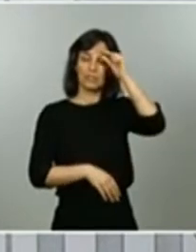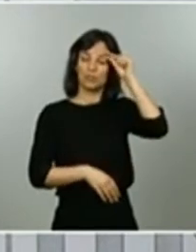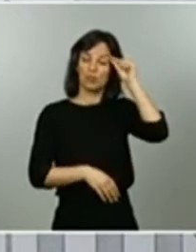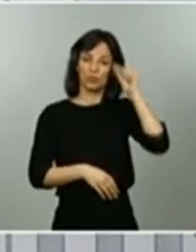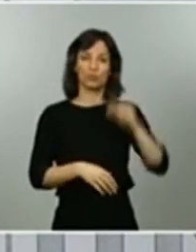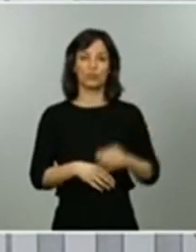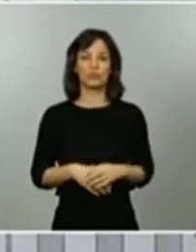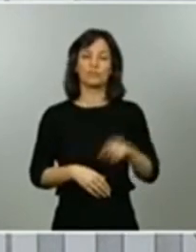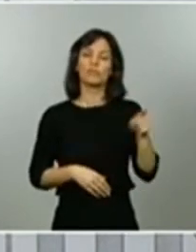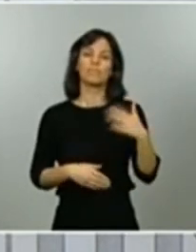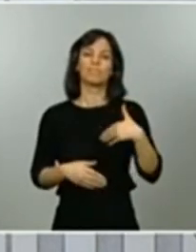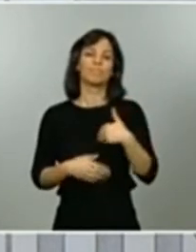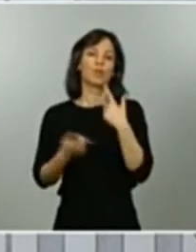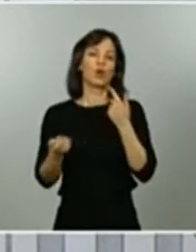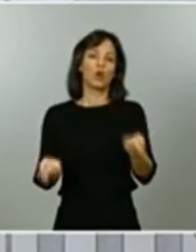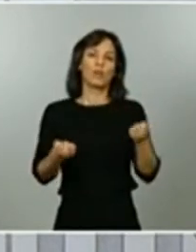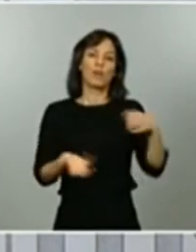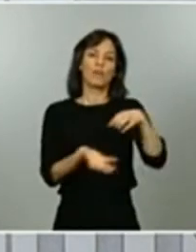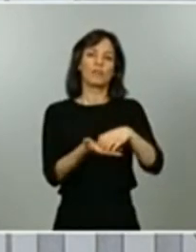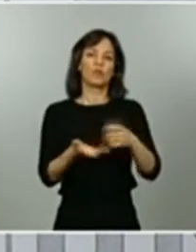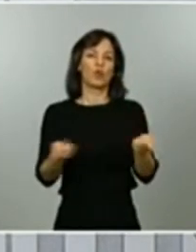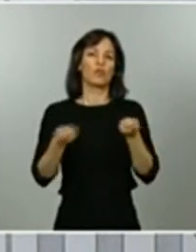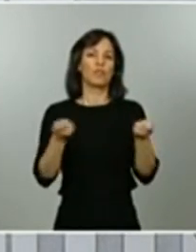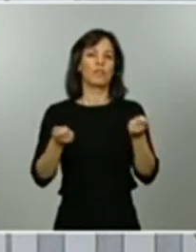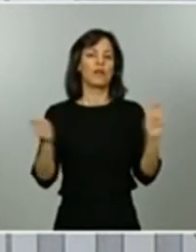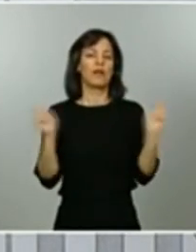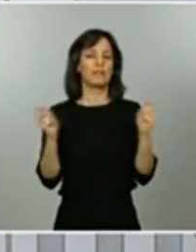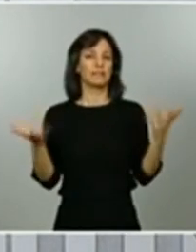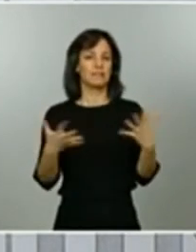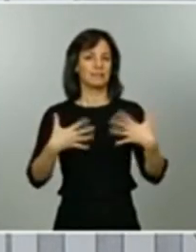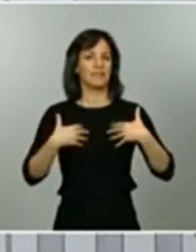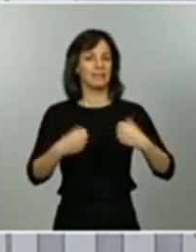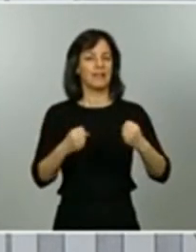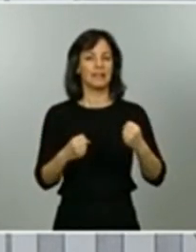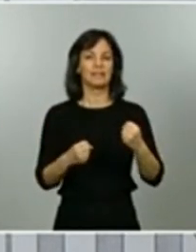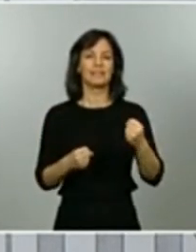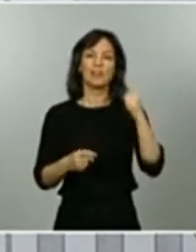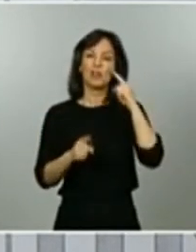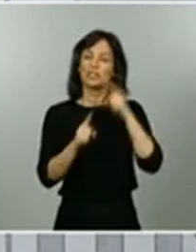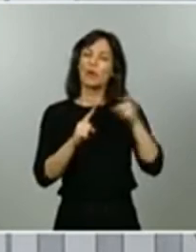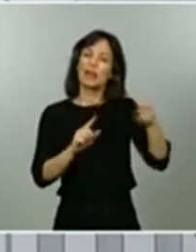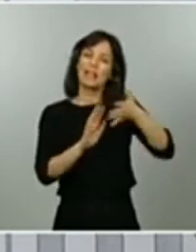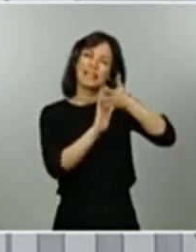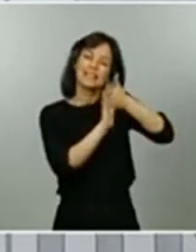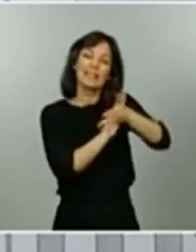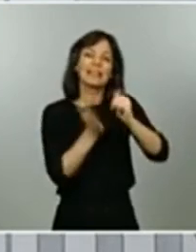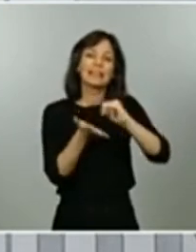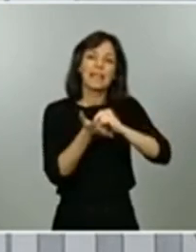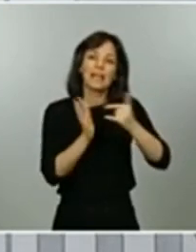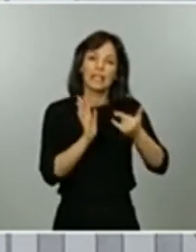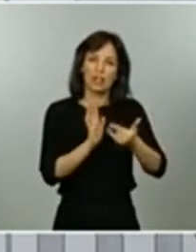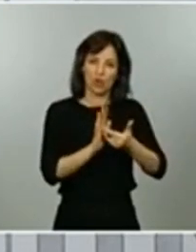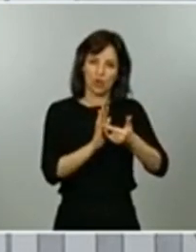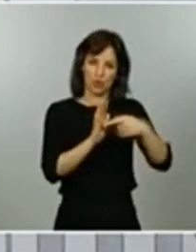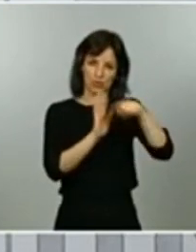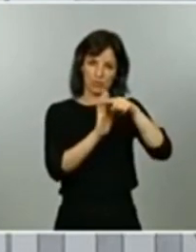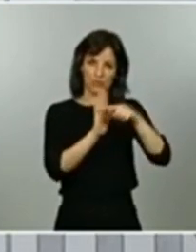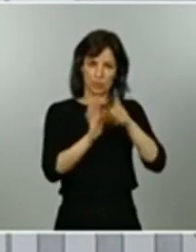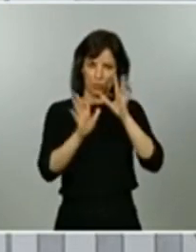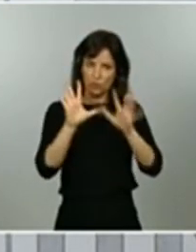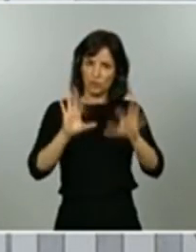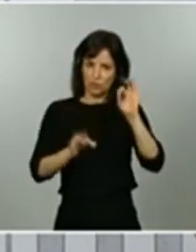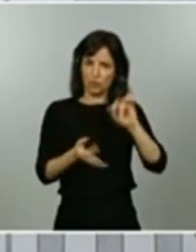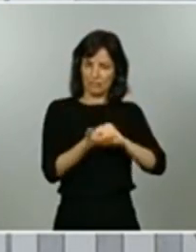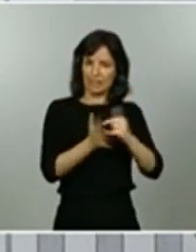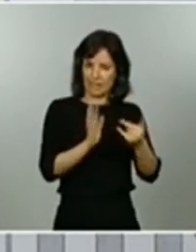coordinador del Centro de Coordinación de Alertas y Emergencias Sanitarias, para que les detalle los criterios técnicos. Esto se trata de una decisión técnica, los criterios